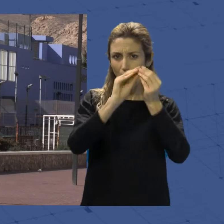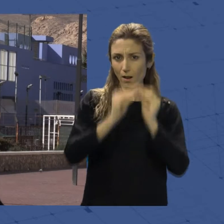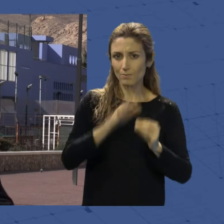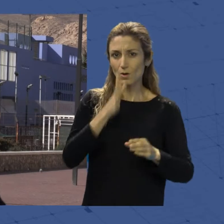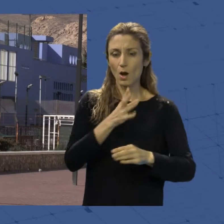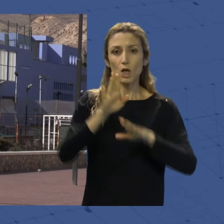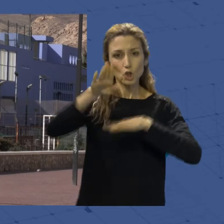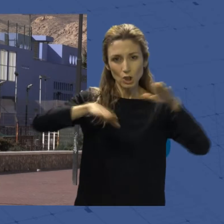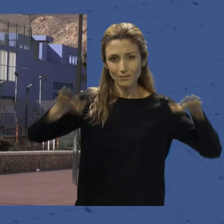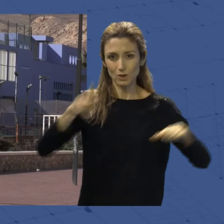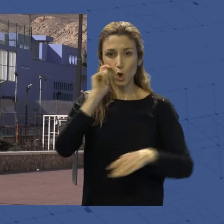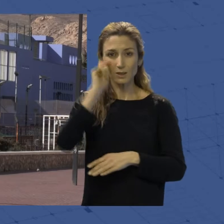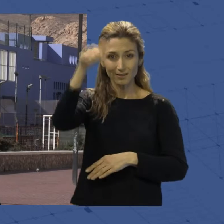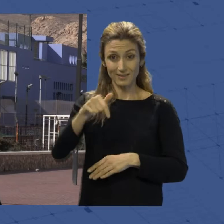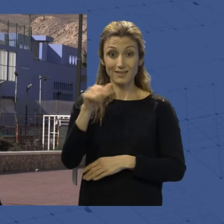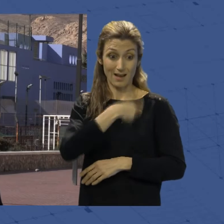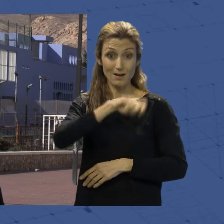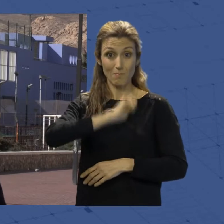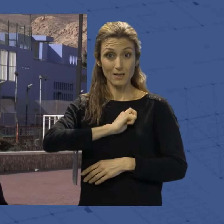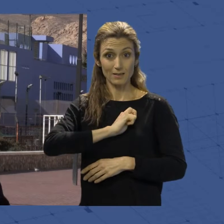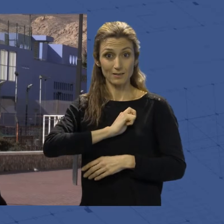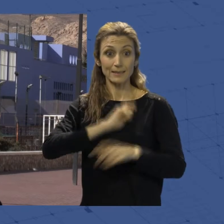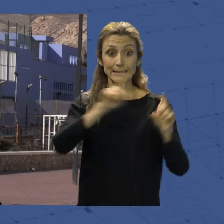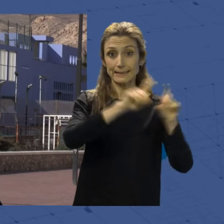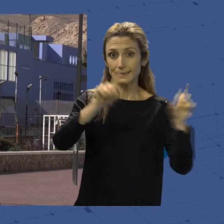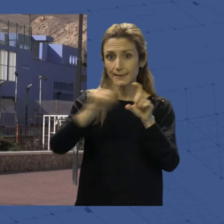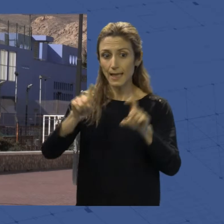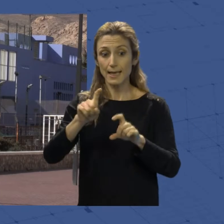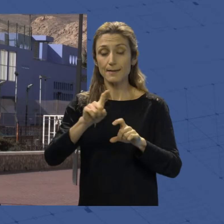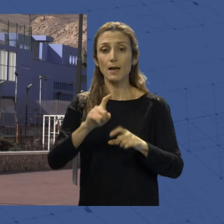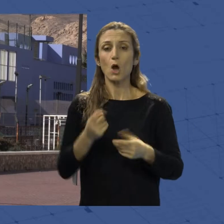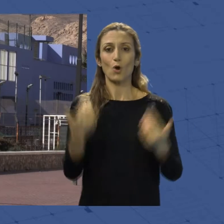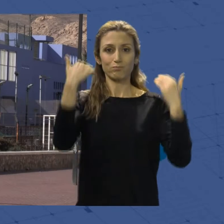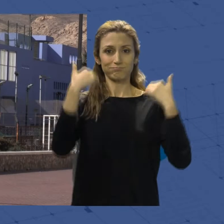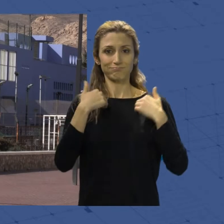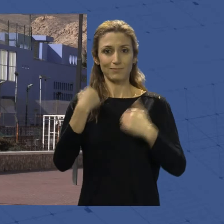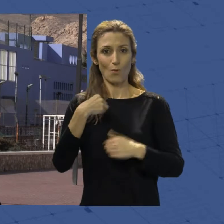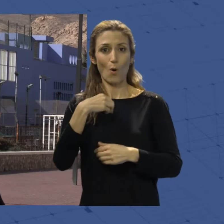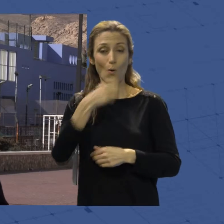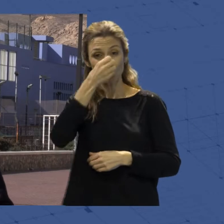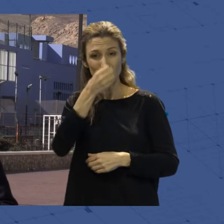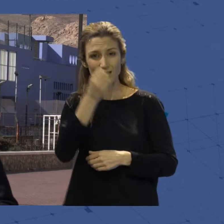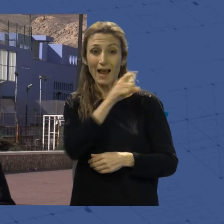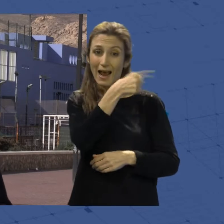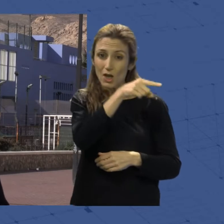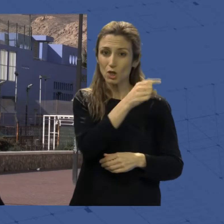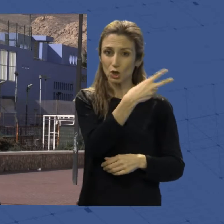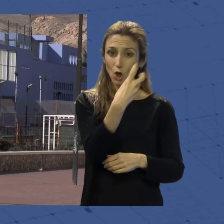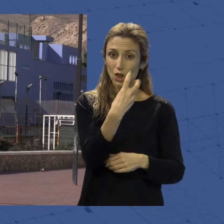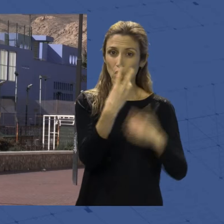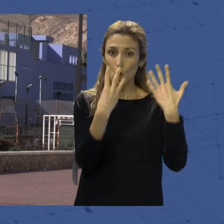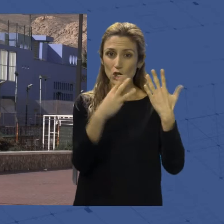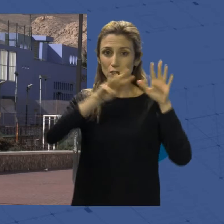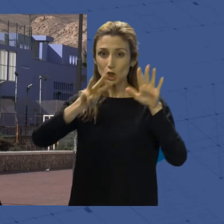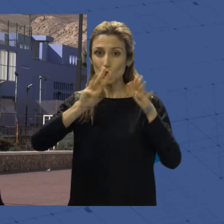turística en nuestro país. Las entidades gobernadas por el Partido Socialista se han llevado 288 millones de euros